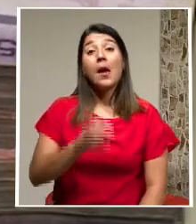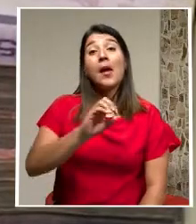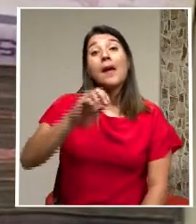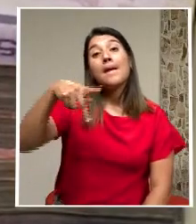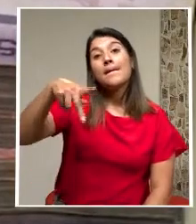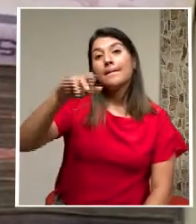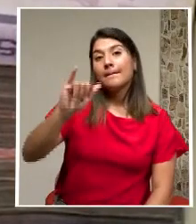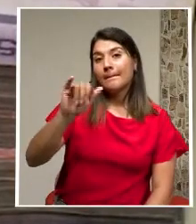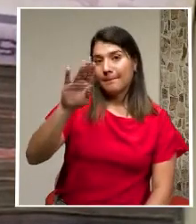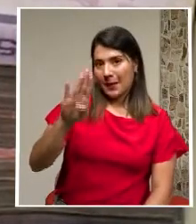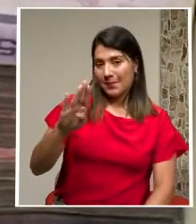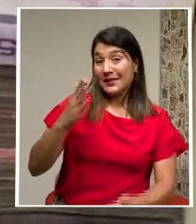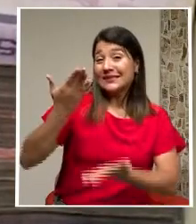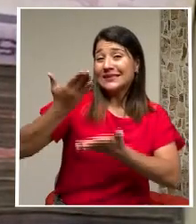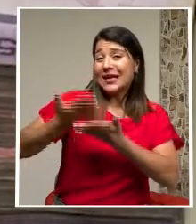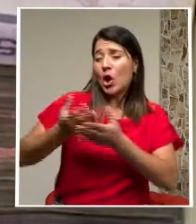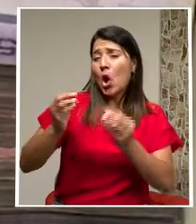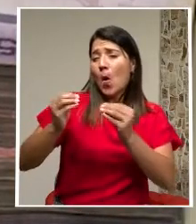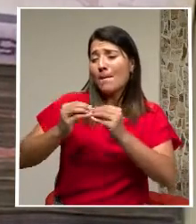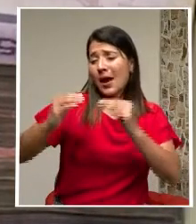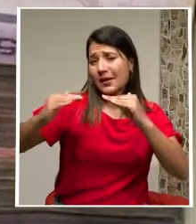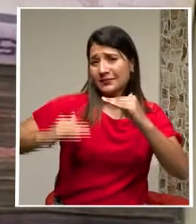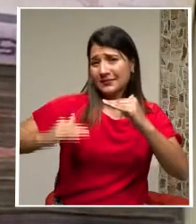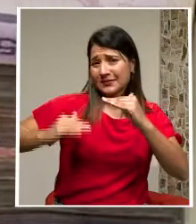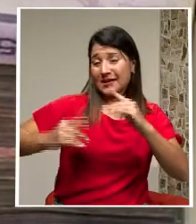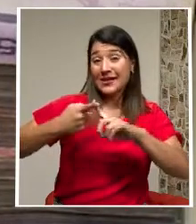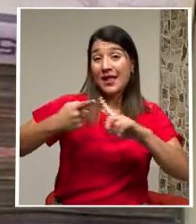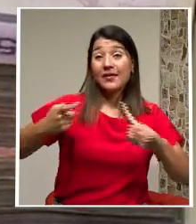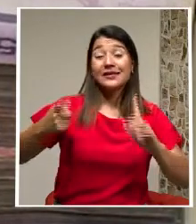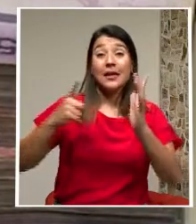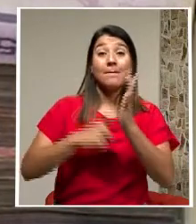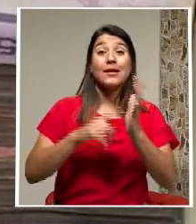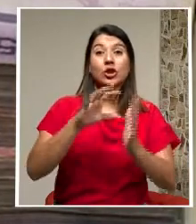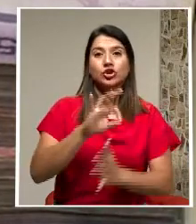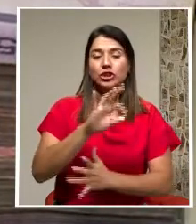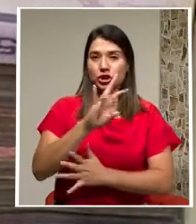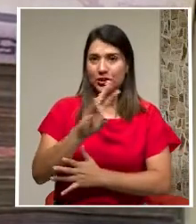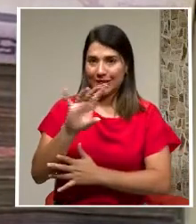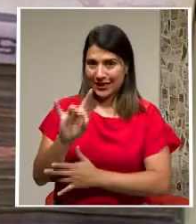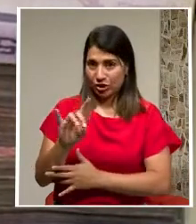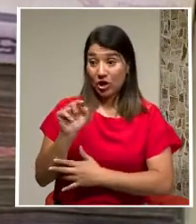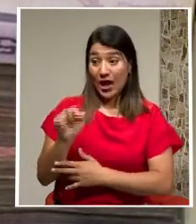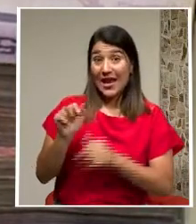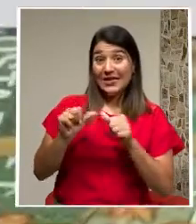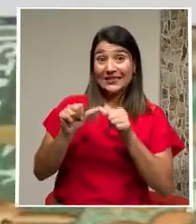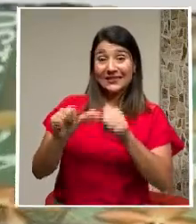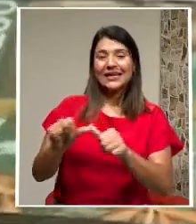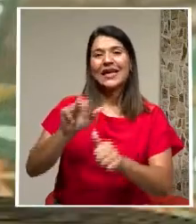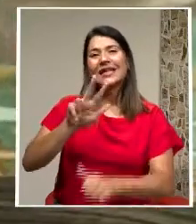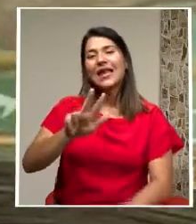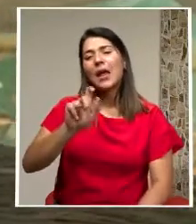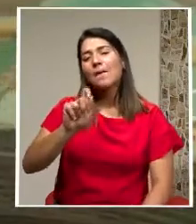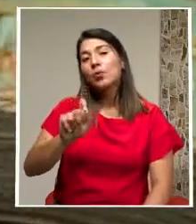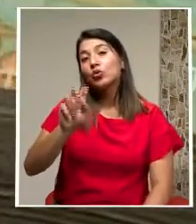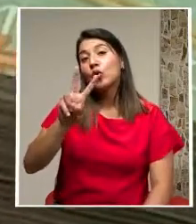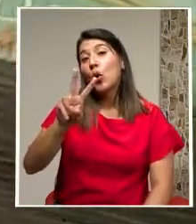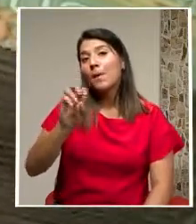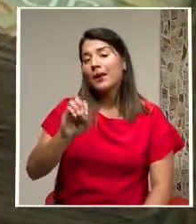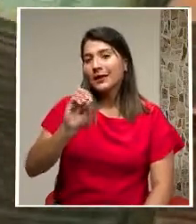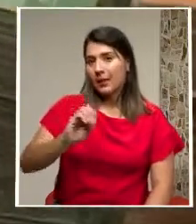Básica Pasiva Llegó A su nivel Más bajo Desde 1978 Este indicador Se mantendrá En 3.20%